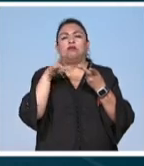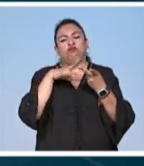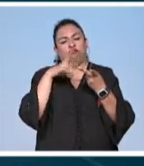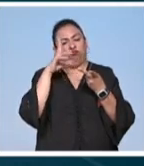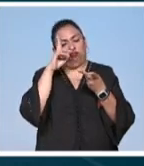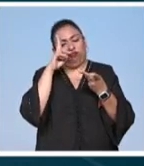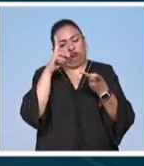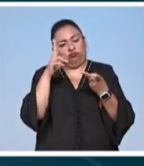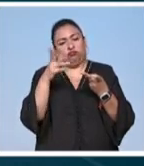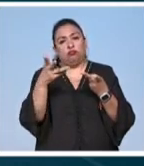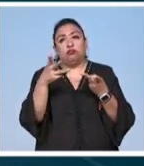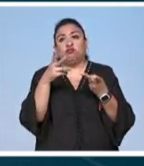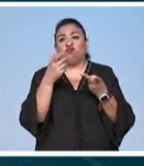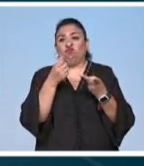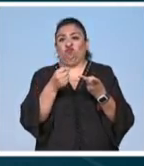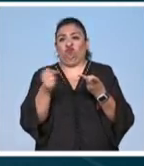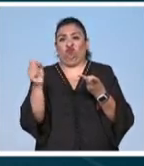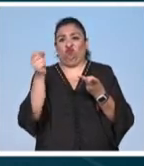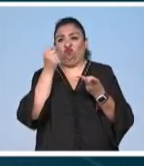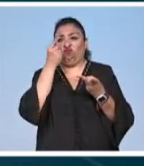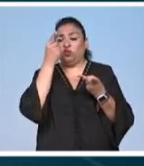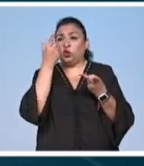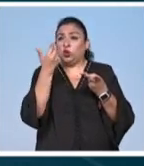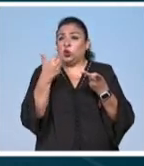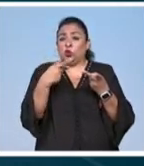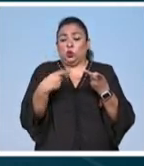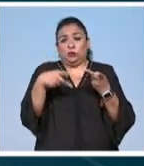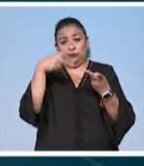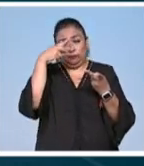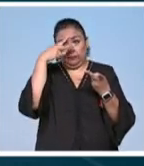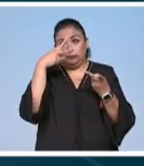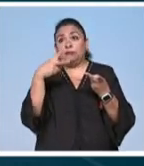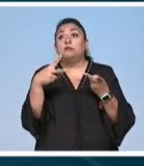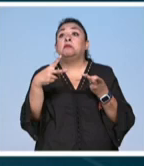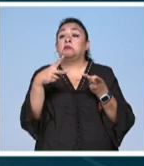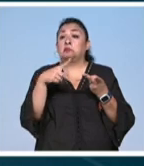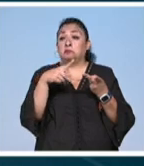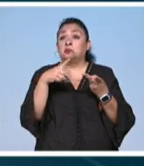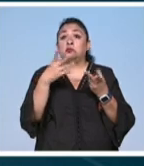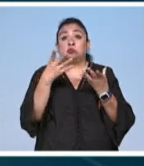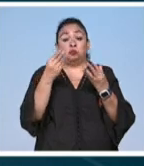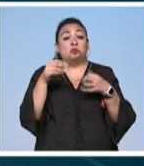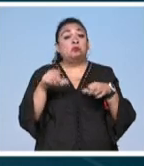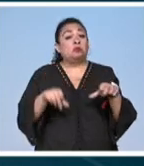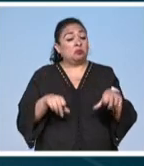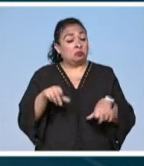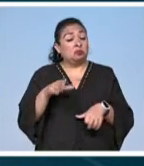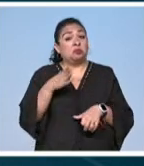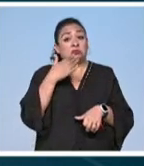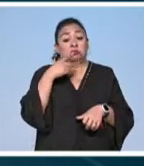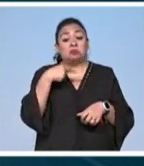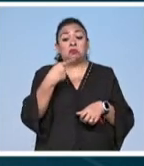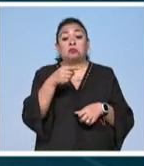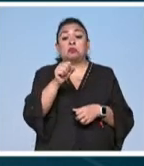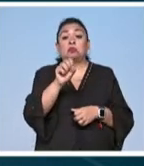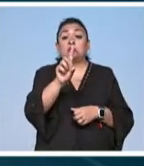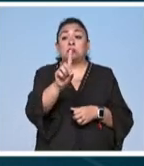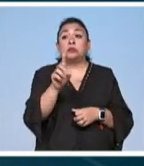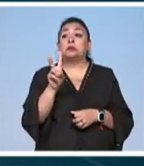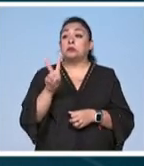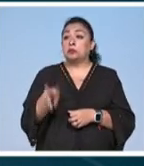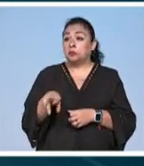rendirle un homenaje a este excepcional compositor mexicano muy buenas y muchas las actividades la hora para este fin de semana